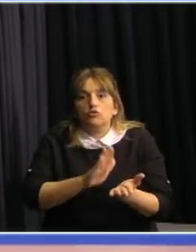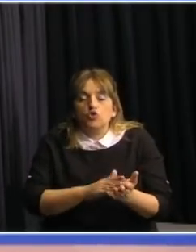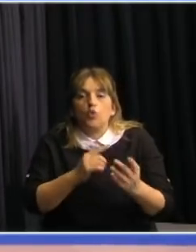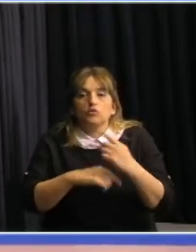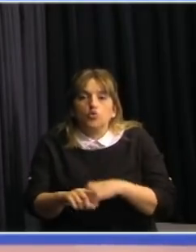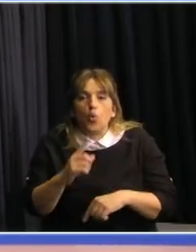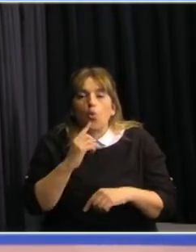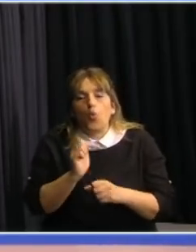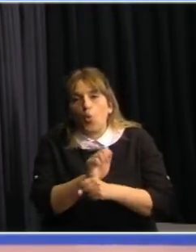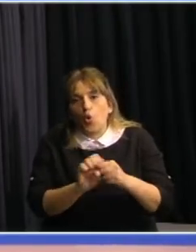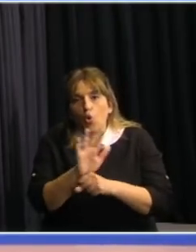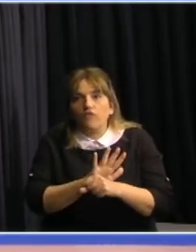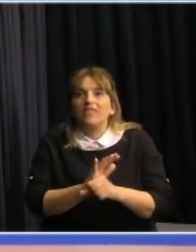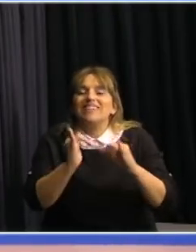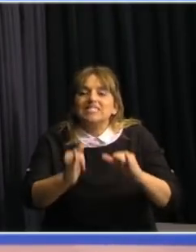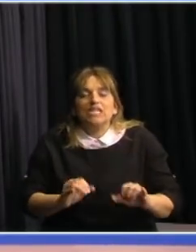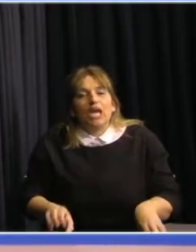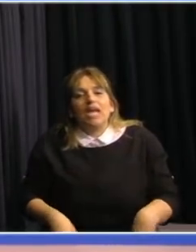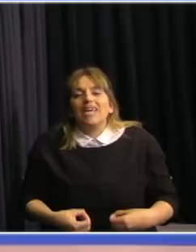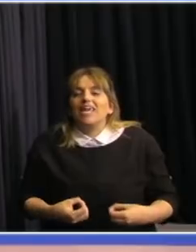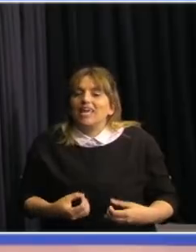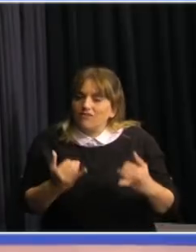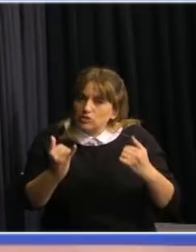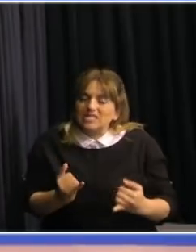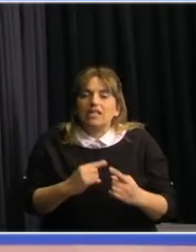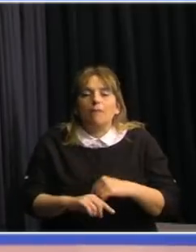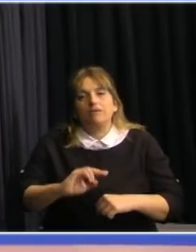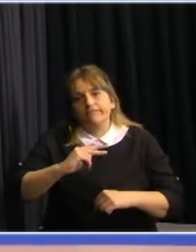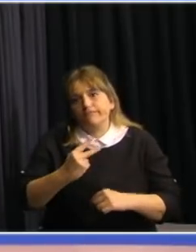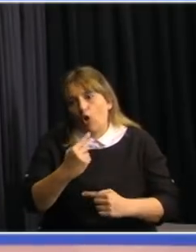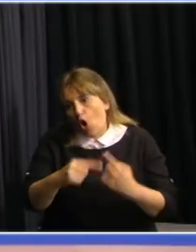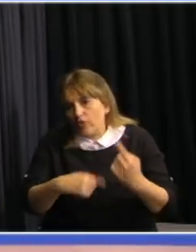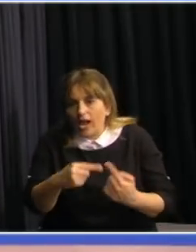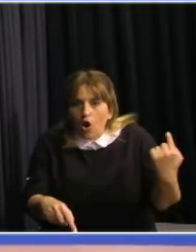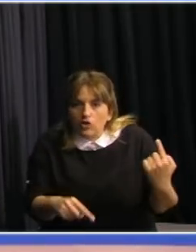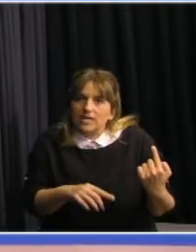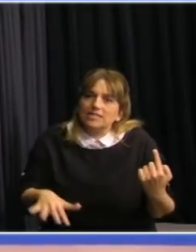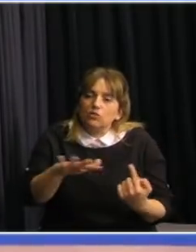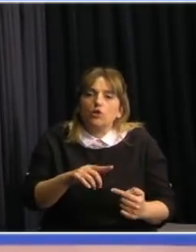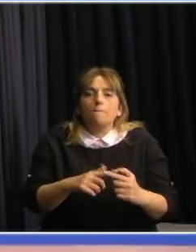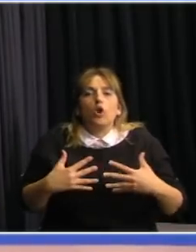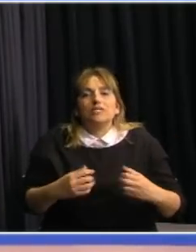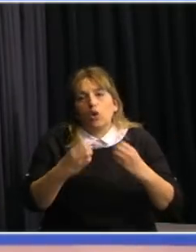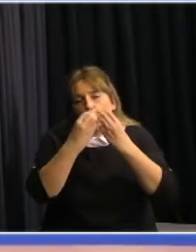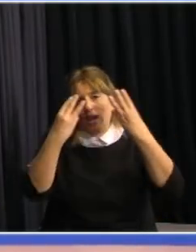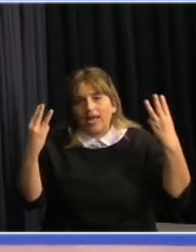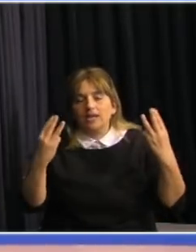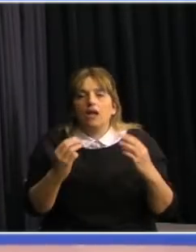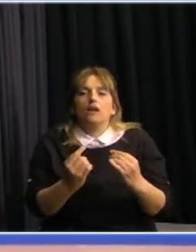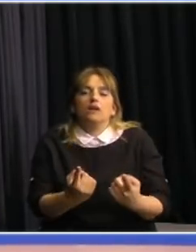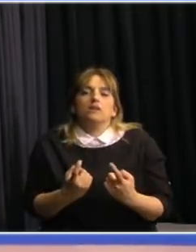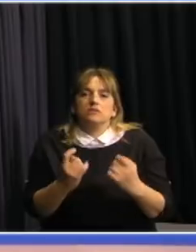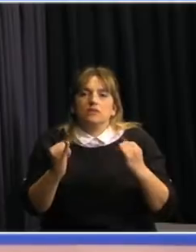epidemia, no sólo en relación a la infección, como también a efectos secundarios que la situación impone sobre la salud en general y que deben ser